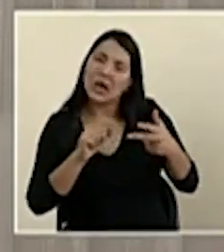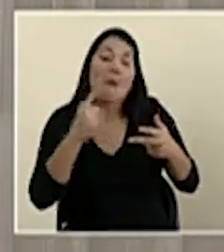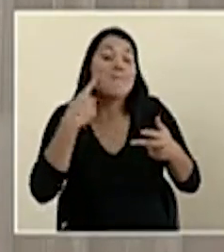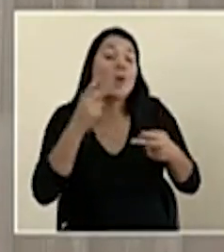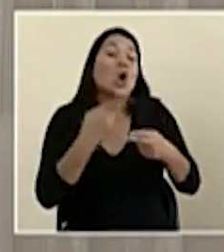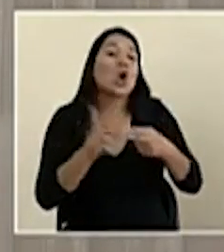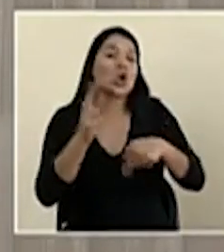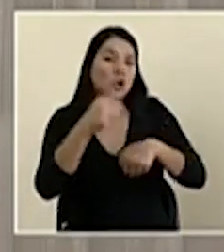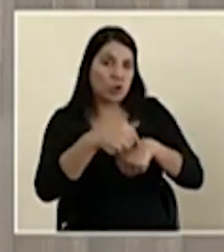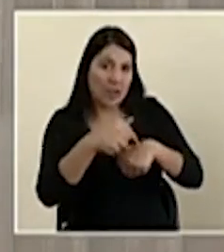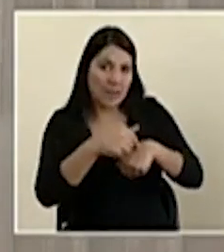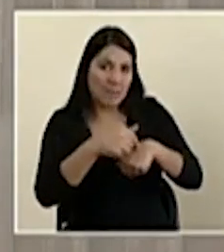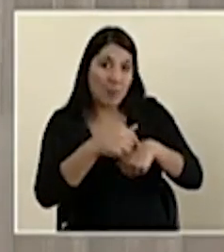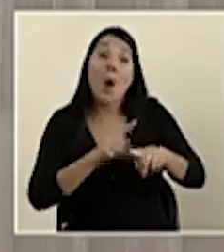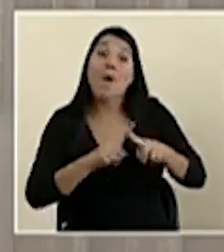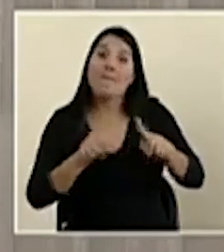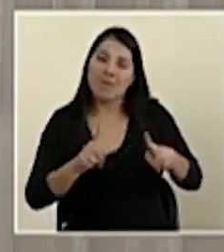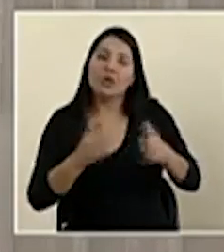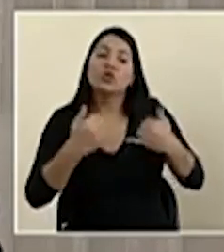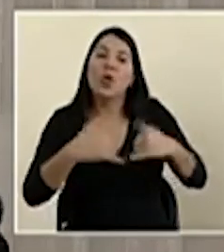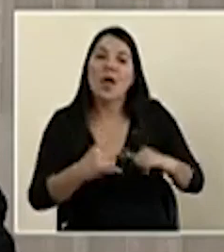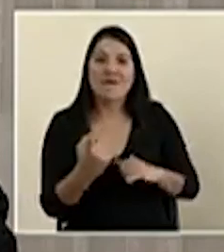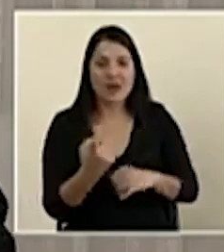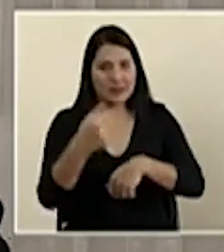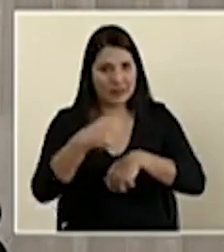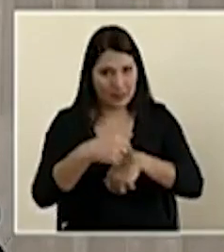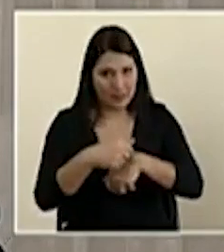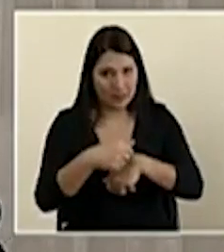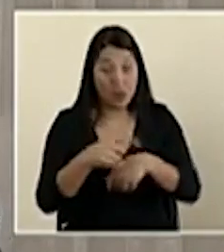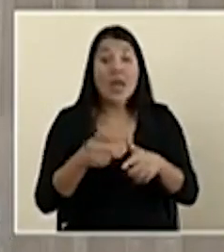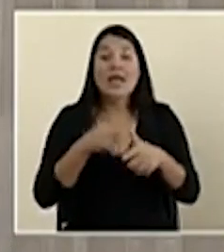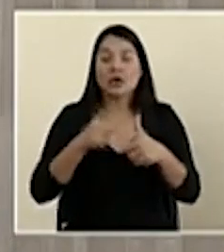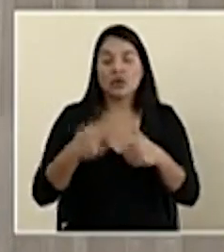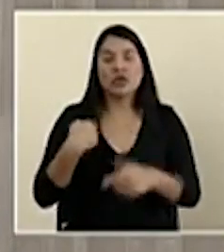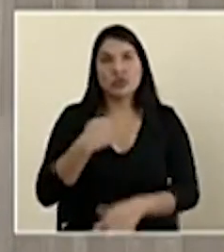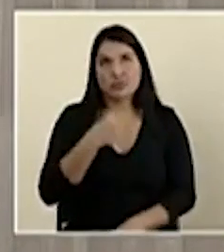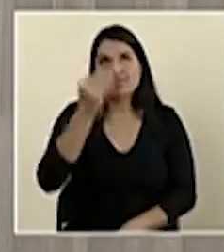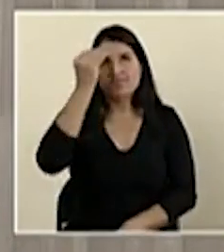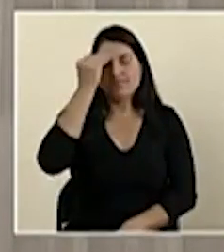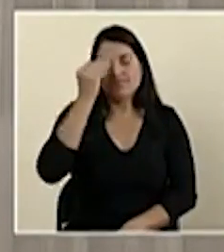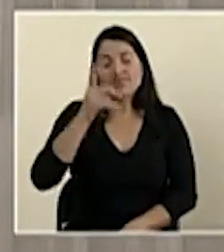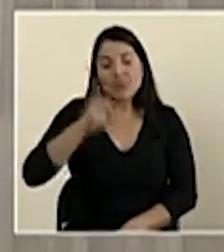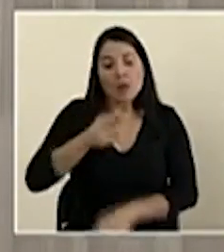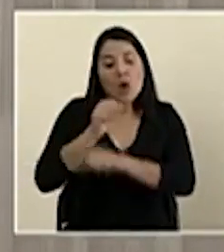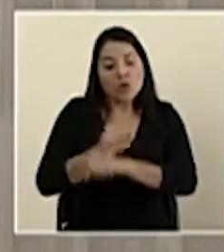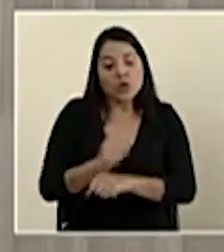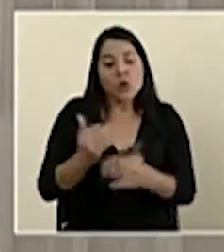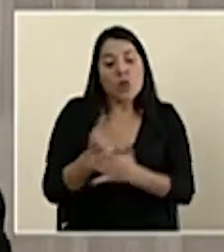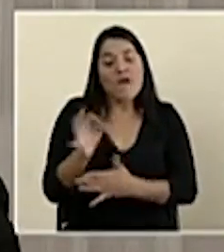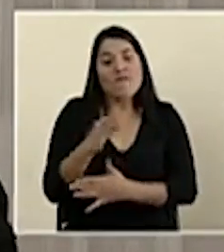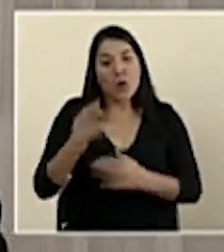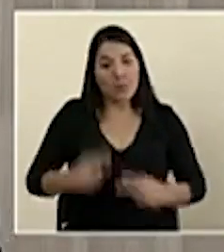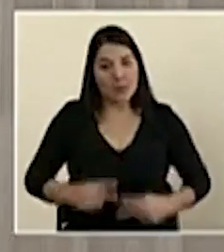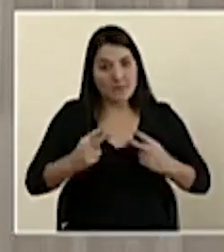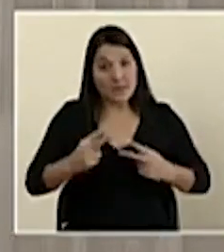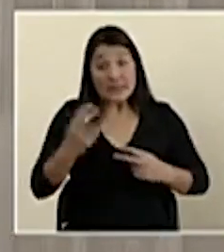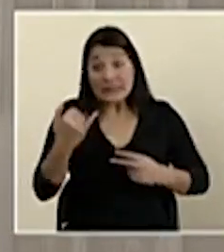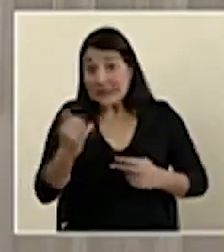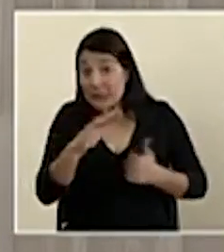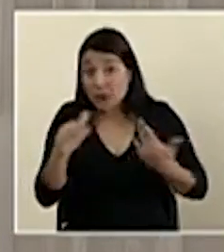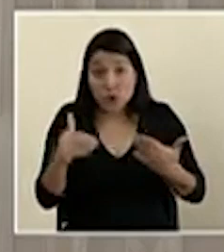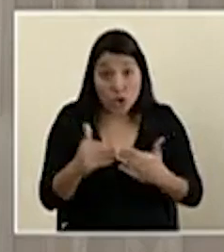transitorias, pero que van a ser por bastante tiempo. Así que, mentalicémonos en que tenemos que acostumbrarnos a una nueva forma de vida, que si lo hacemos todos